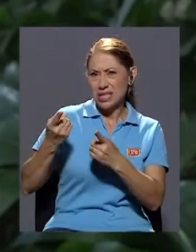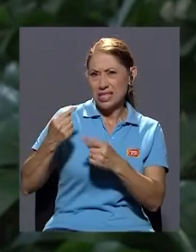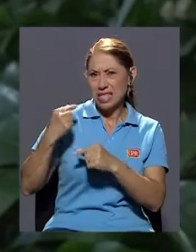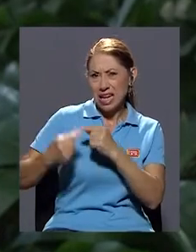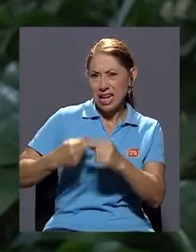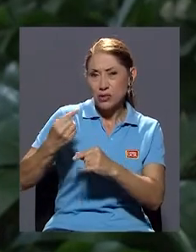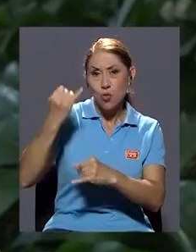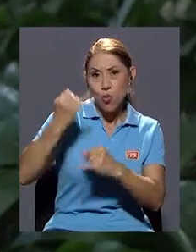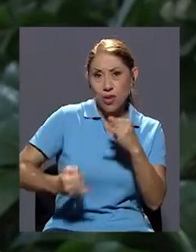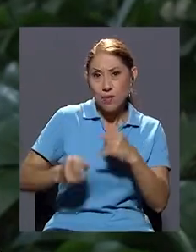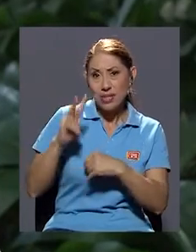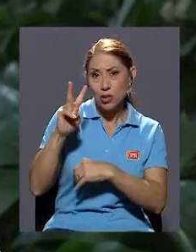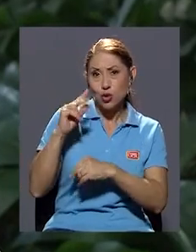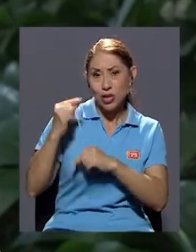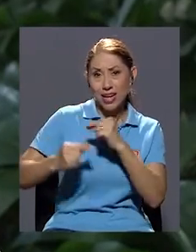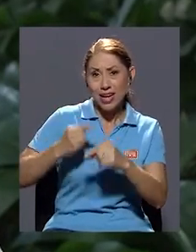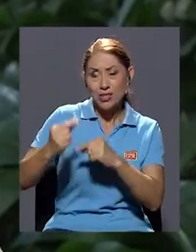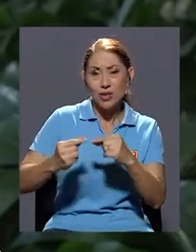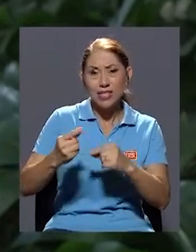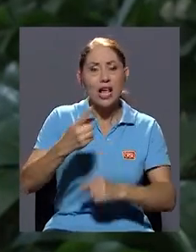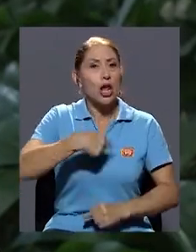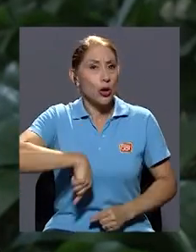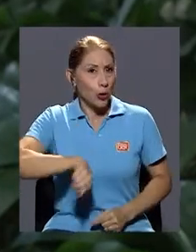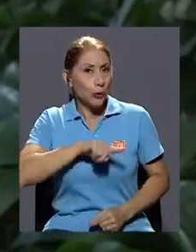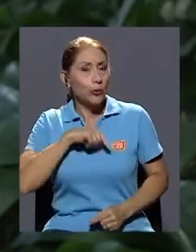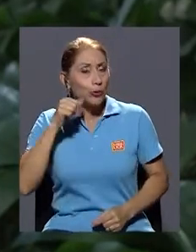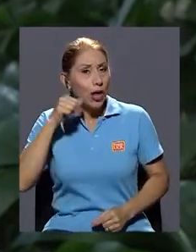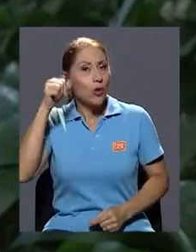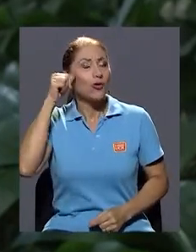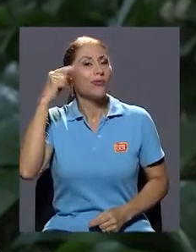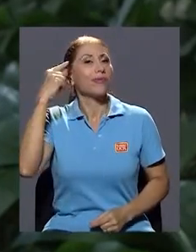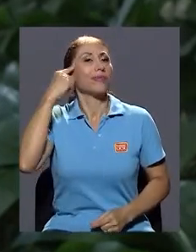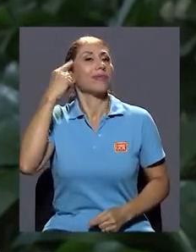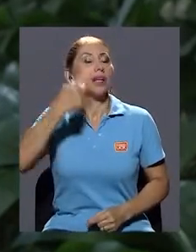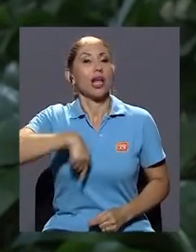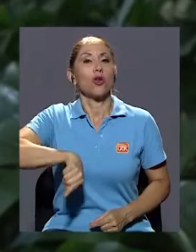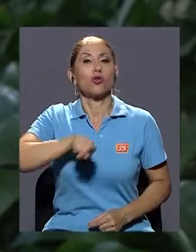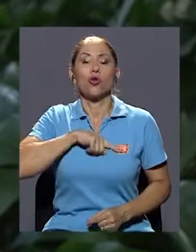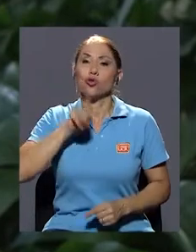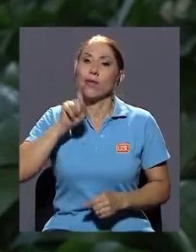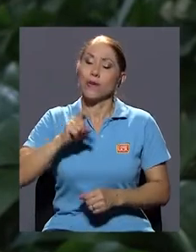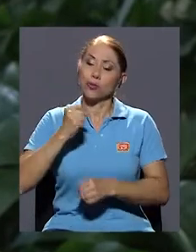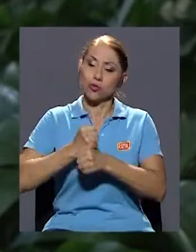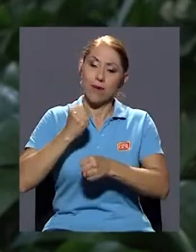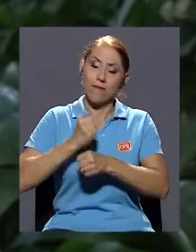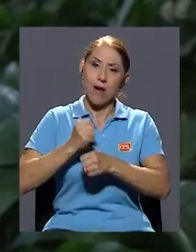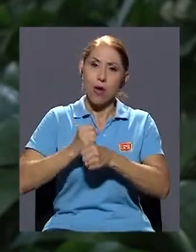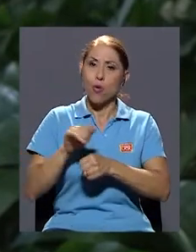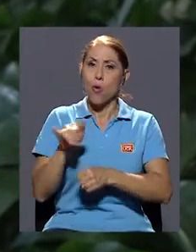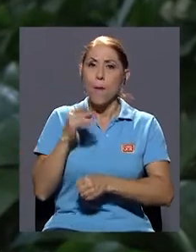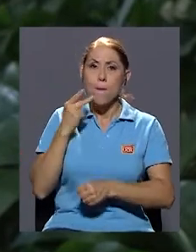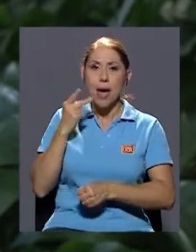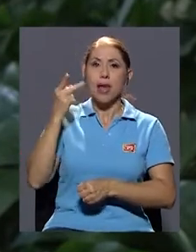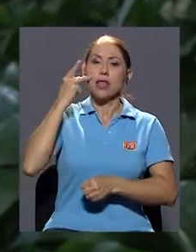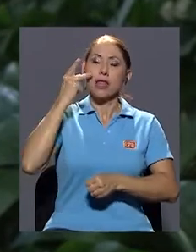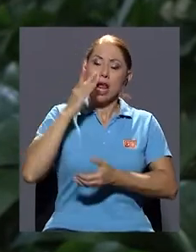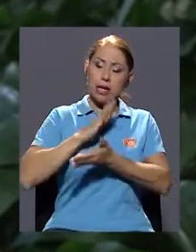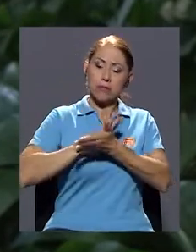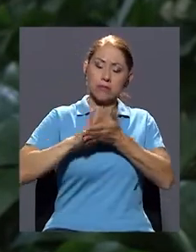las últimas dos generaciones, hemos asumido que tenemos que tener una función parental totalmente